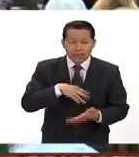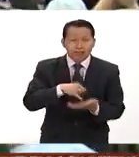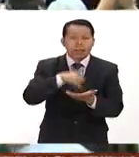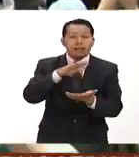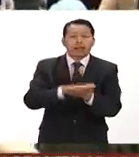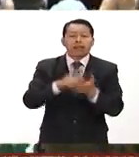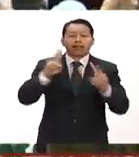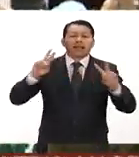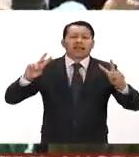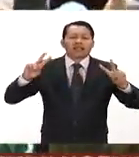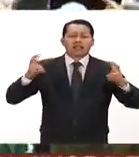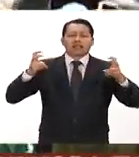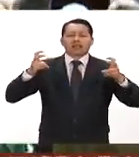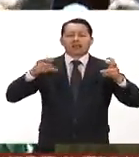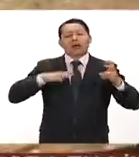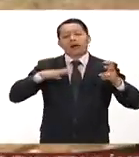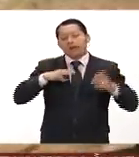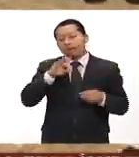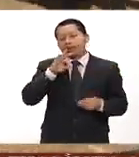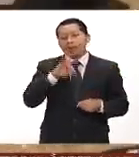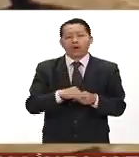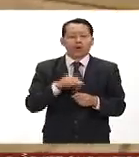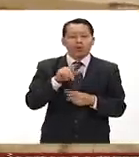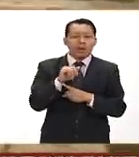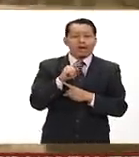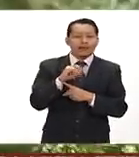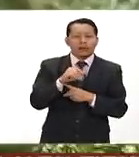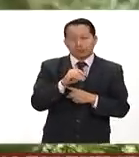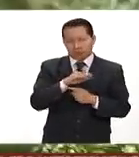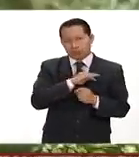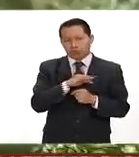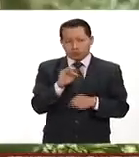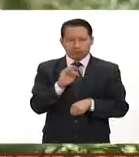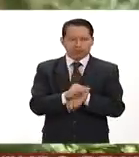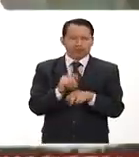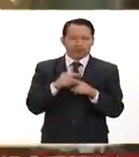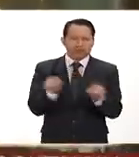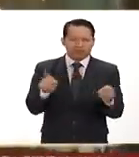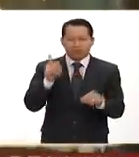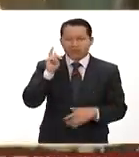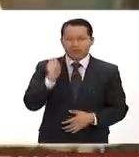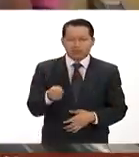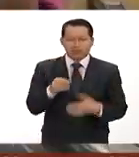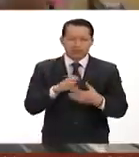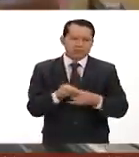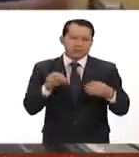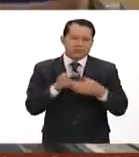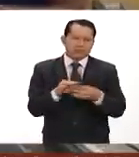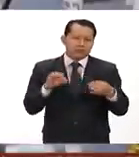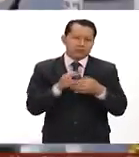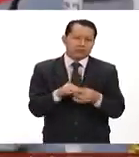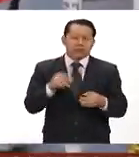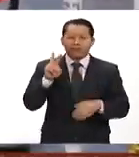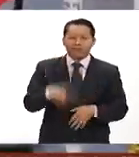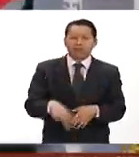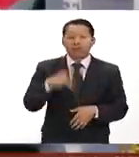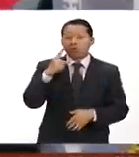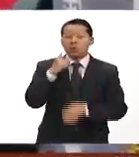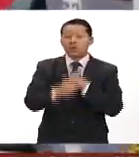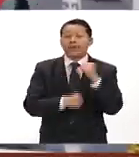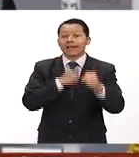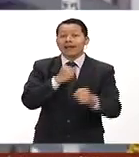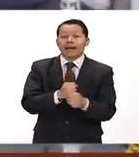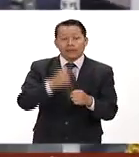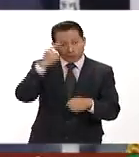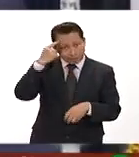lleva por título el voto latino puede ser la diferencia y destaca que si ha habido un año impredecible para que